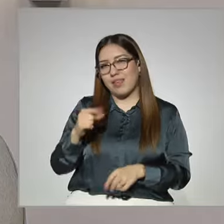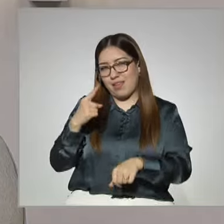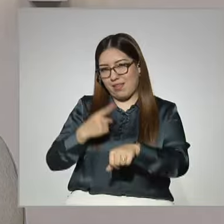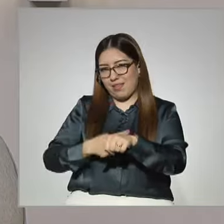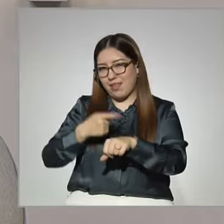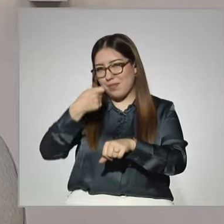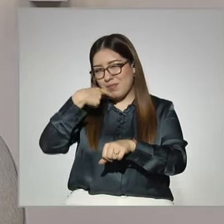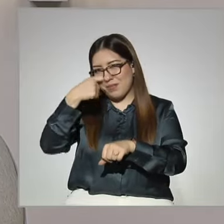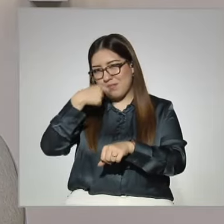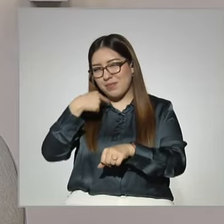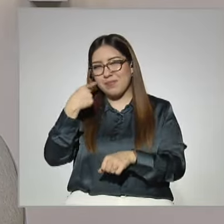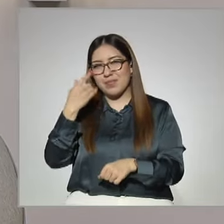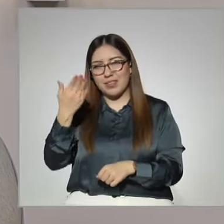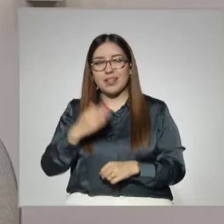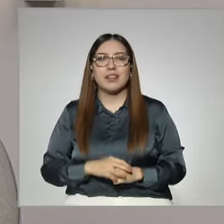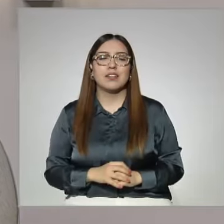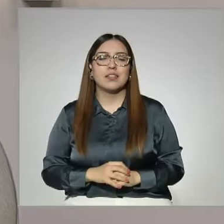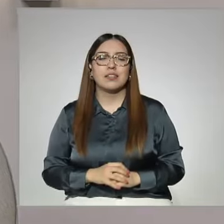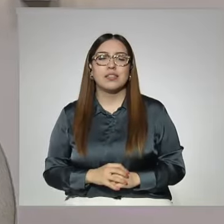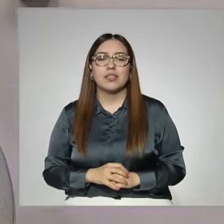escuchar sus comentarios y darles respuesta.